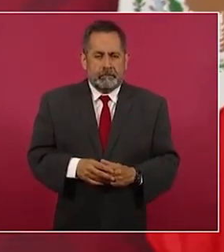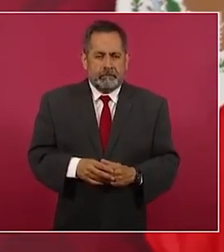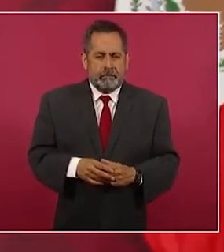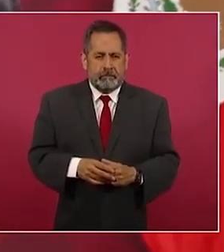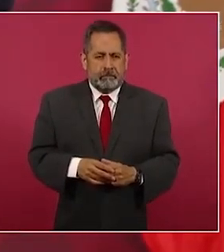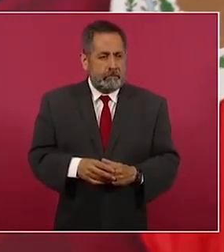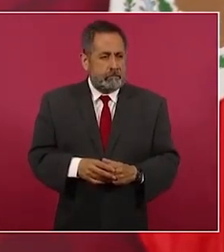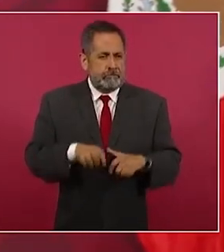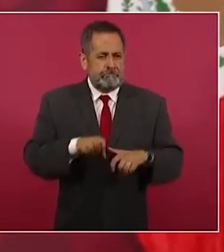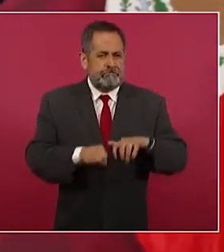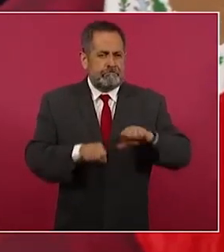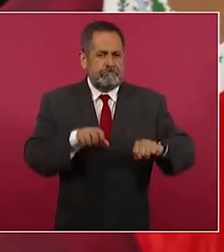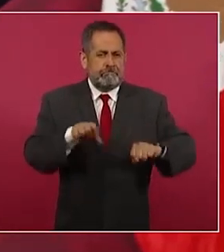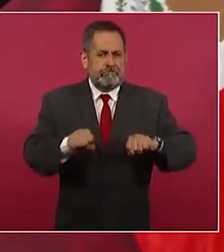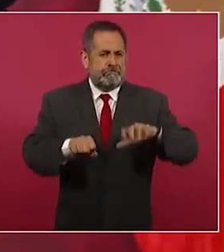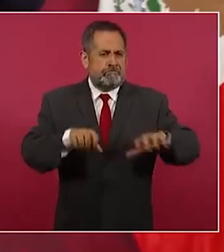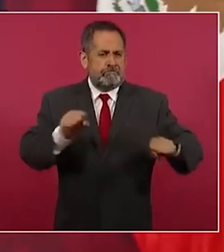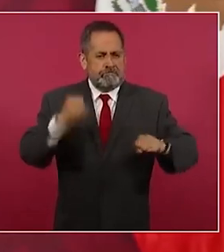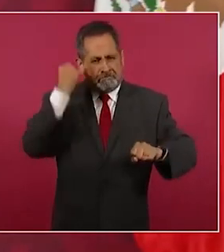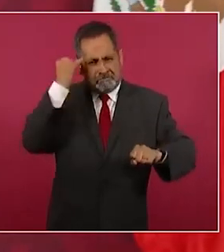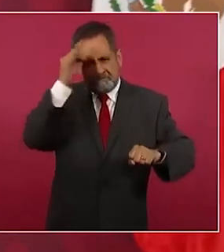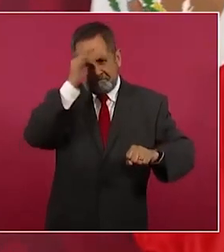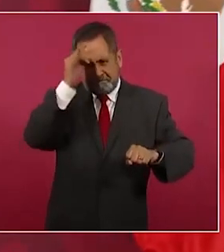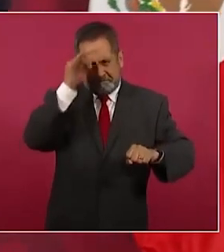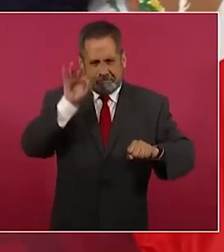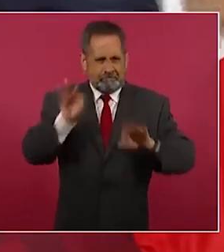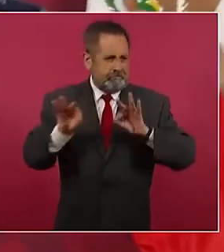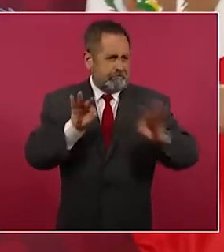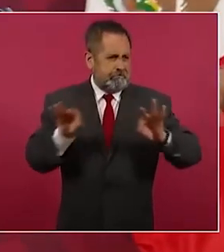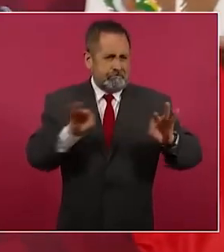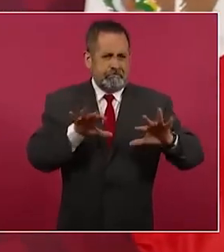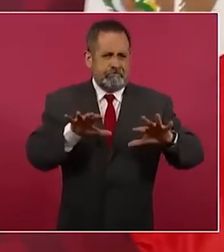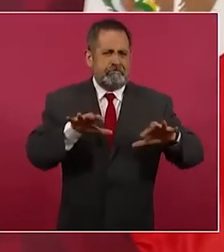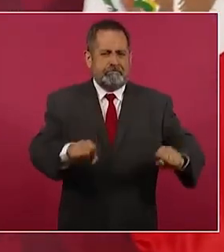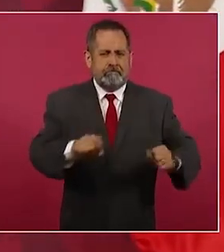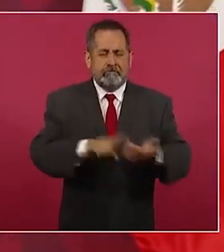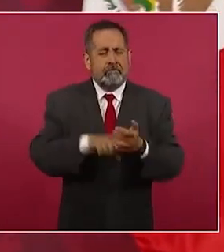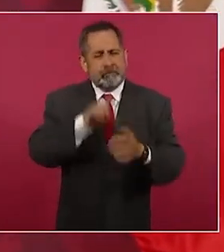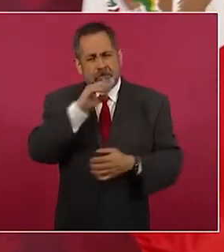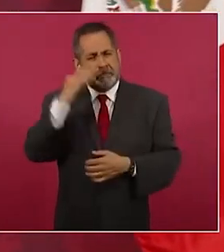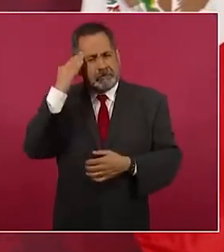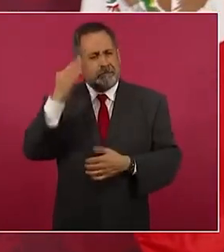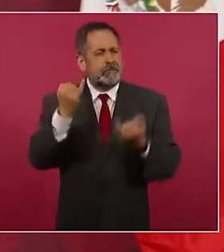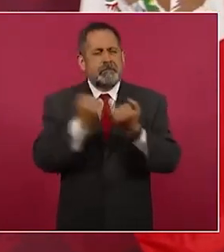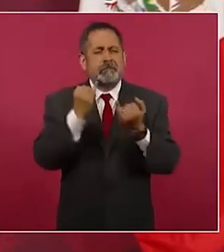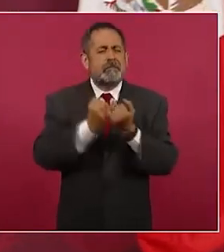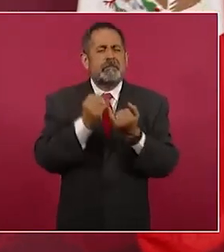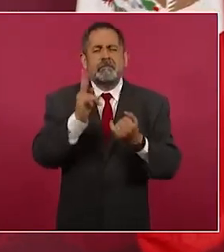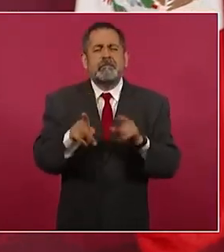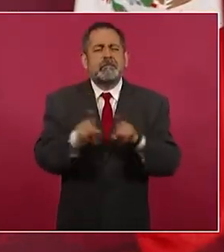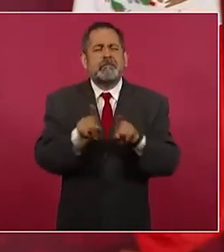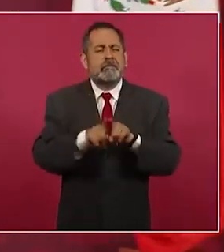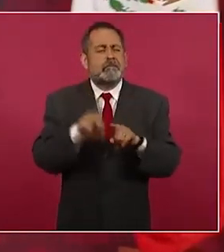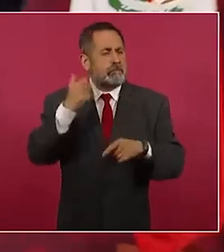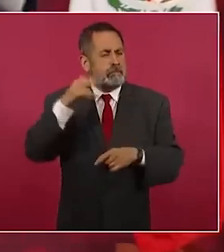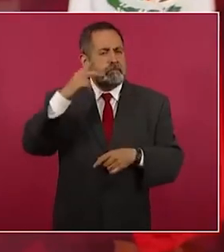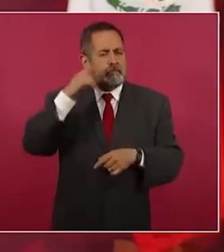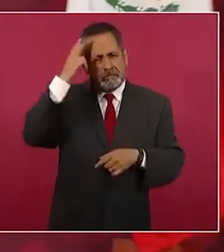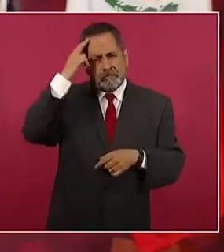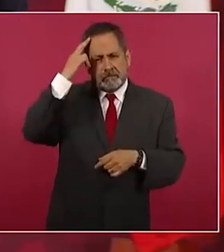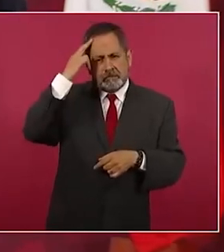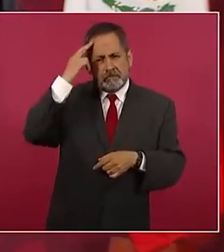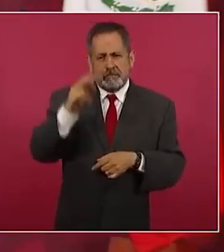avanzaron y es lo que sucedió en el porfiriato, 34